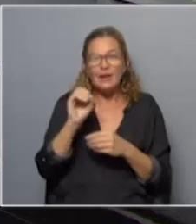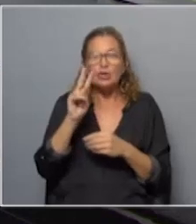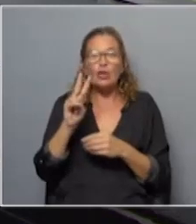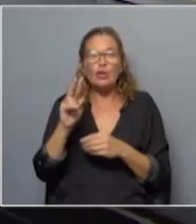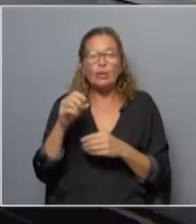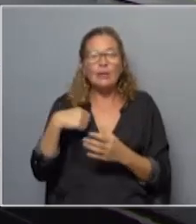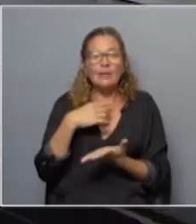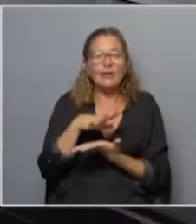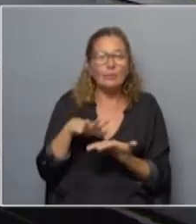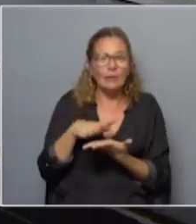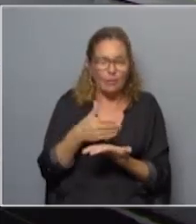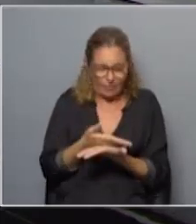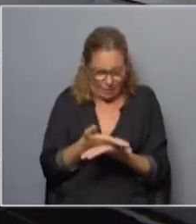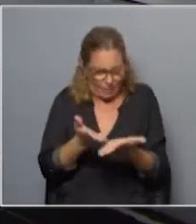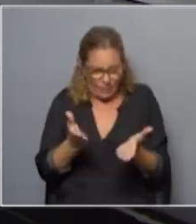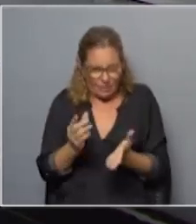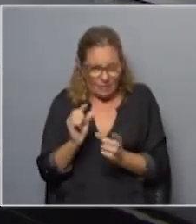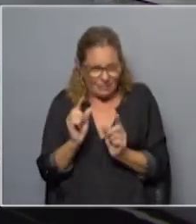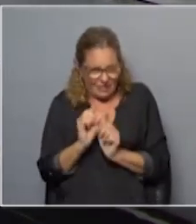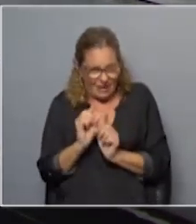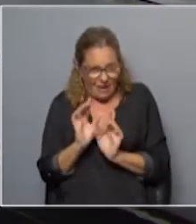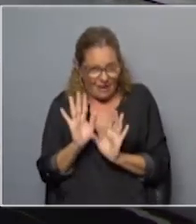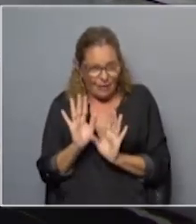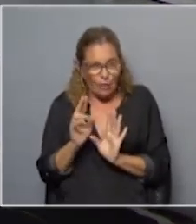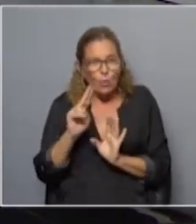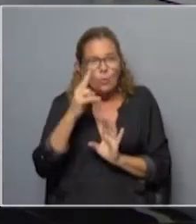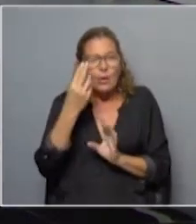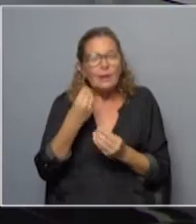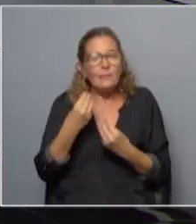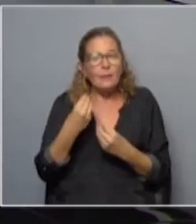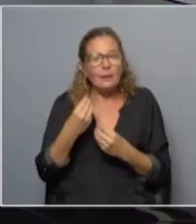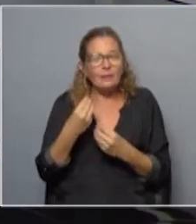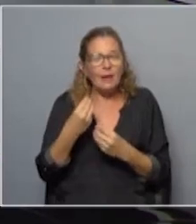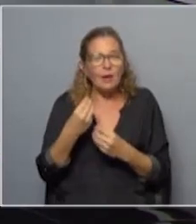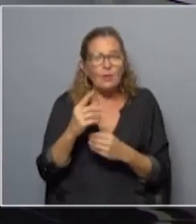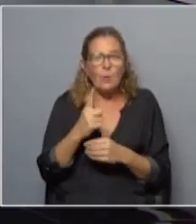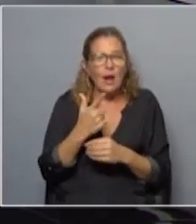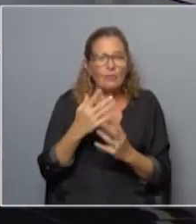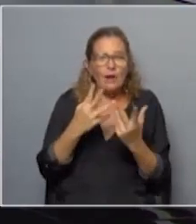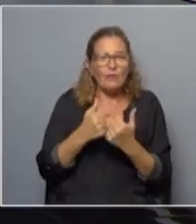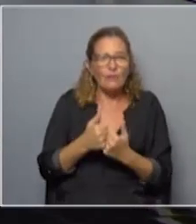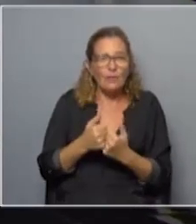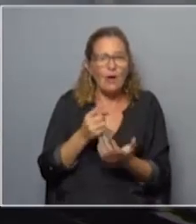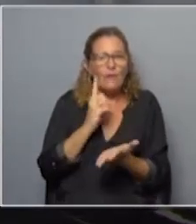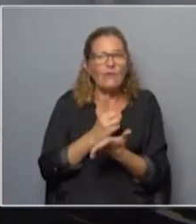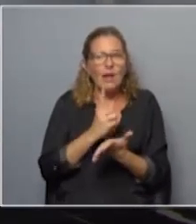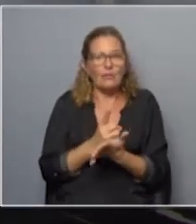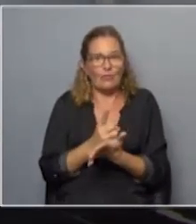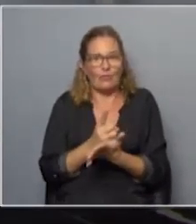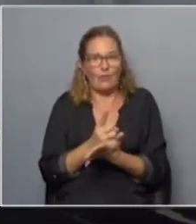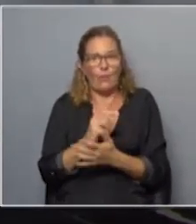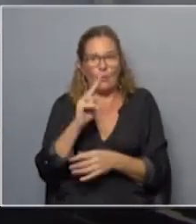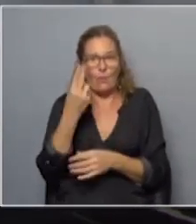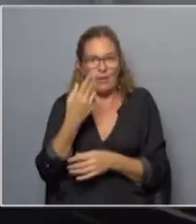pero es una pequeña muestra porque ¿qué es lo que pasa? Uruguay no tiene un mecanismo obligatorio de